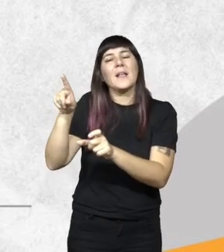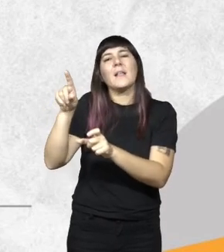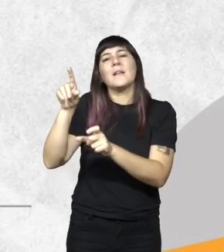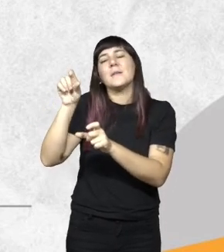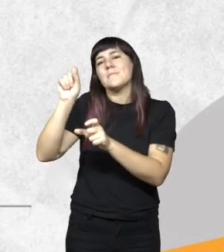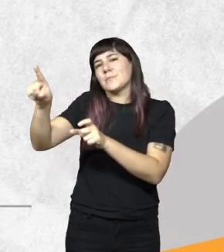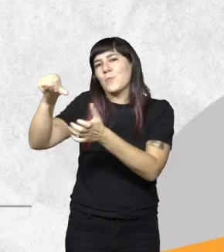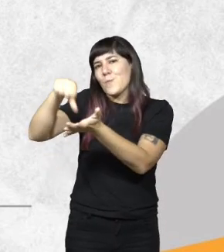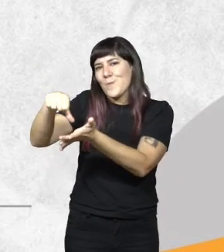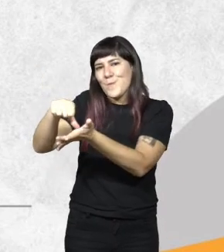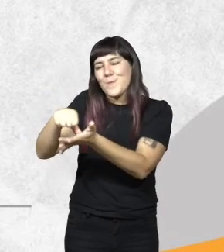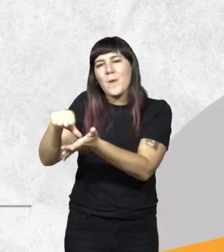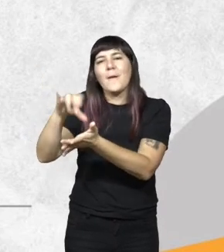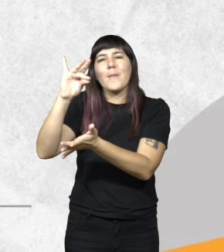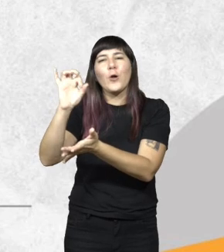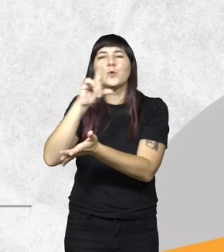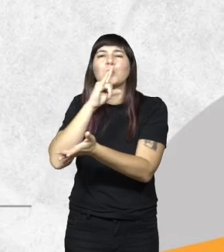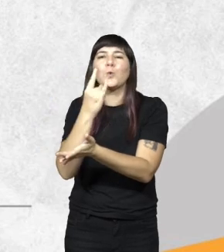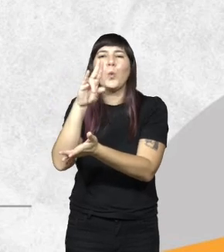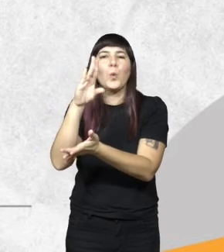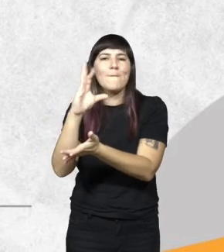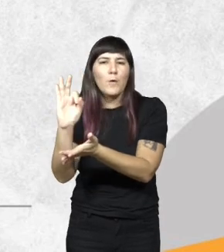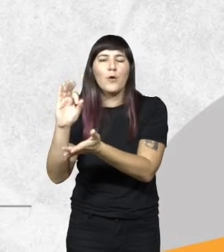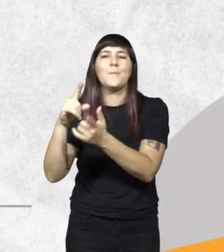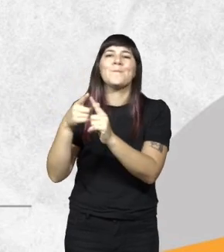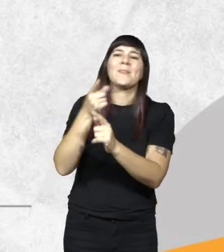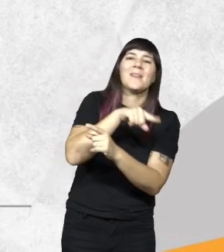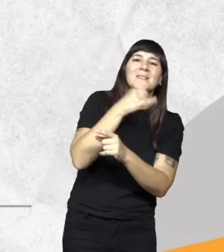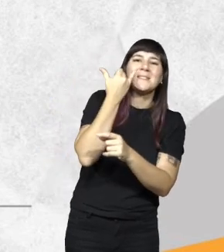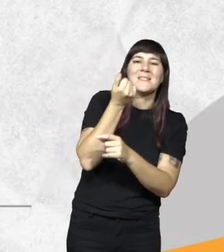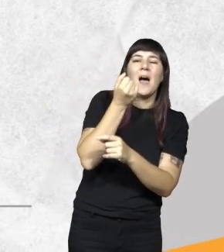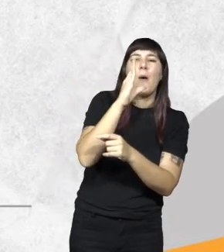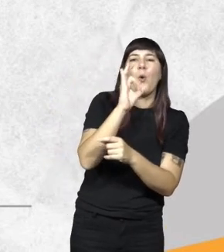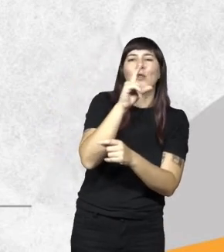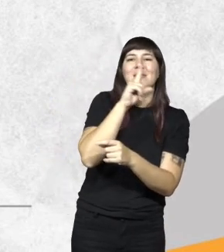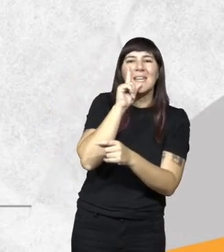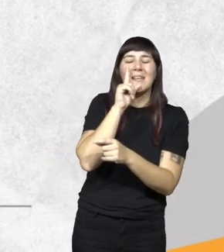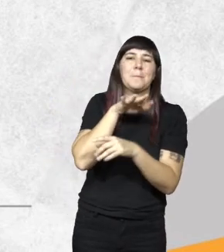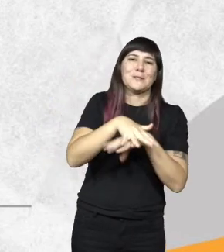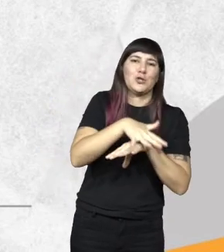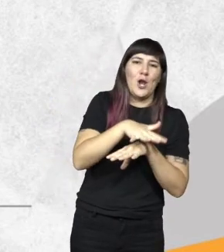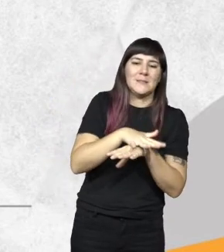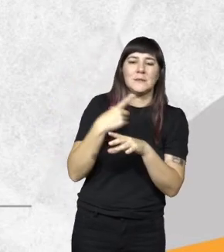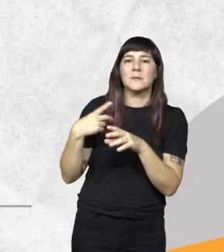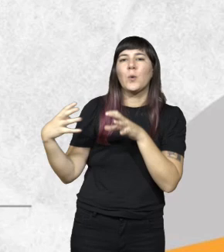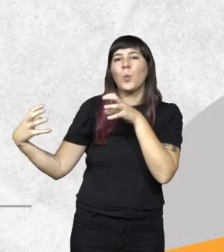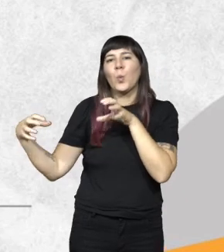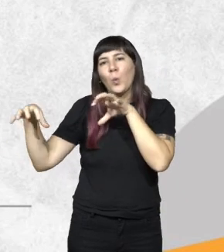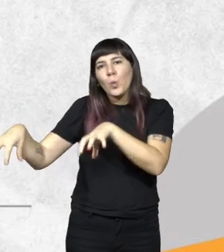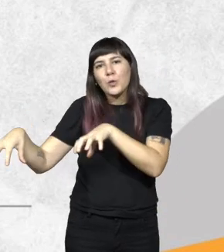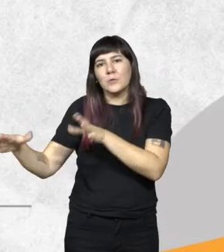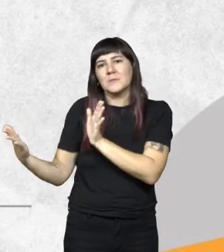Oturbo y los guardaparques de la reserva de Biófera Yabotí de la provincia de Misiones conjuntamente organizan